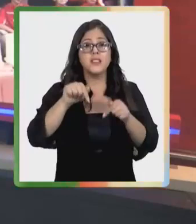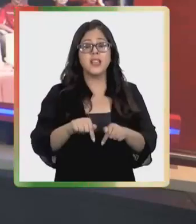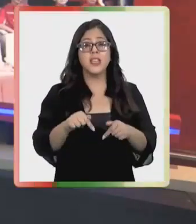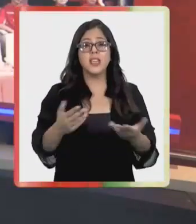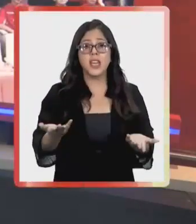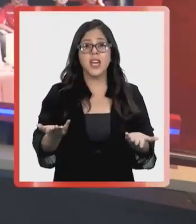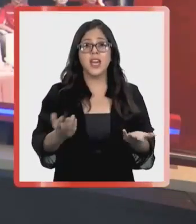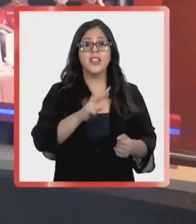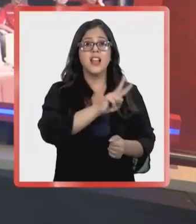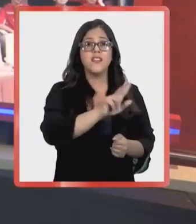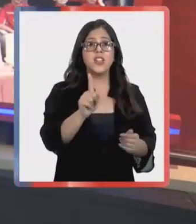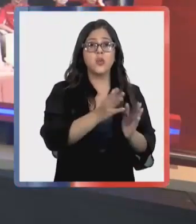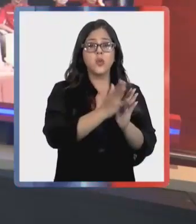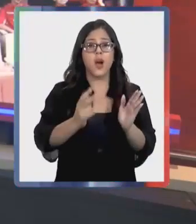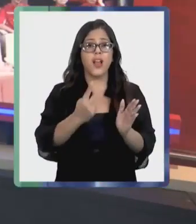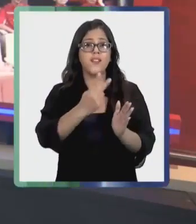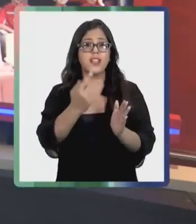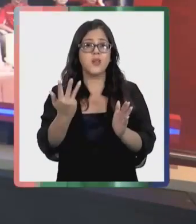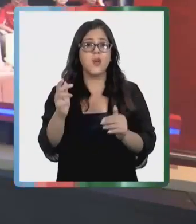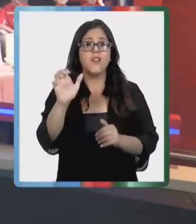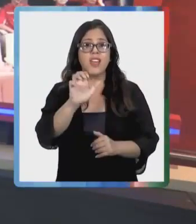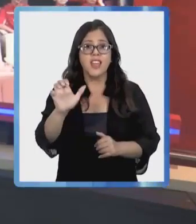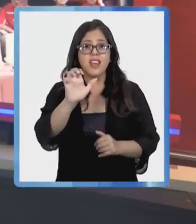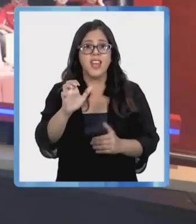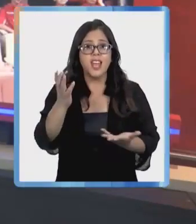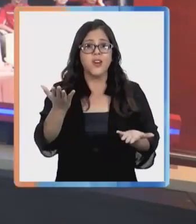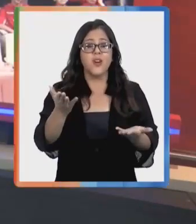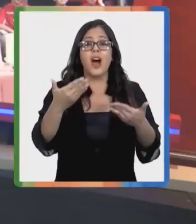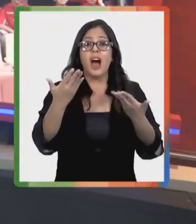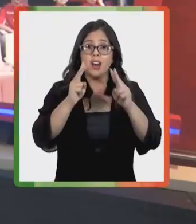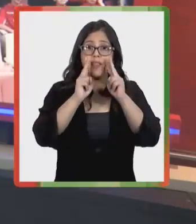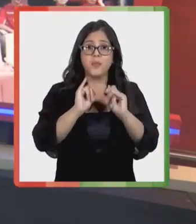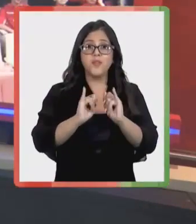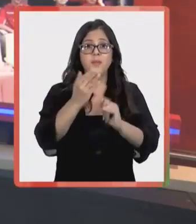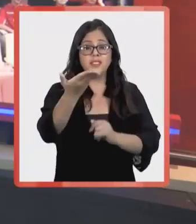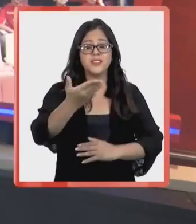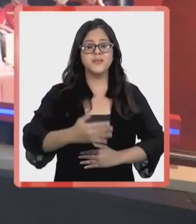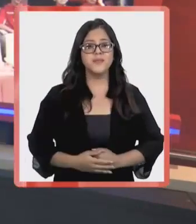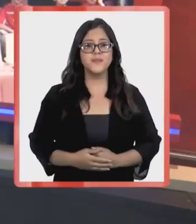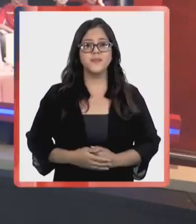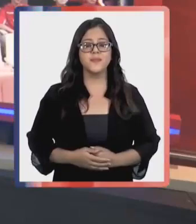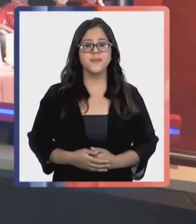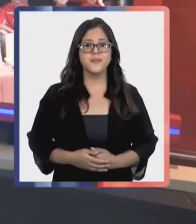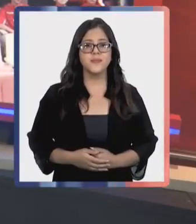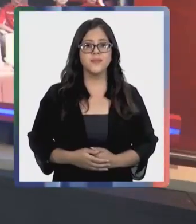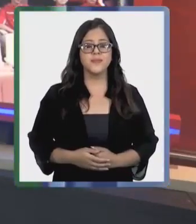y se llevará a cabo desde el 21 al 29 de enero. ATV Valdivia con los detalles.